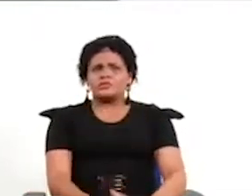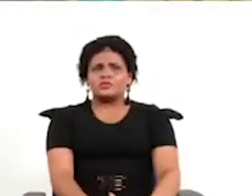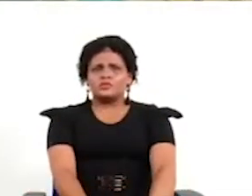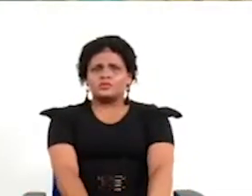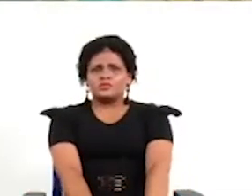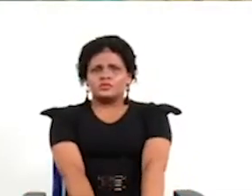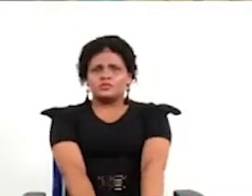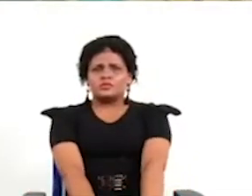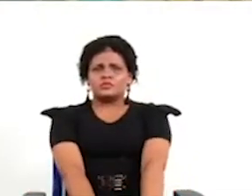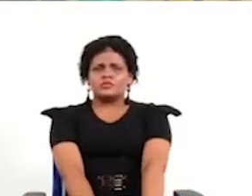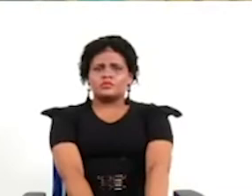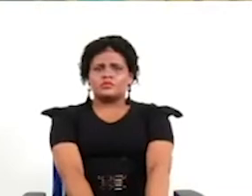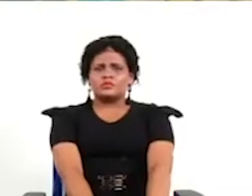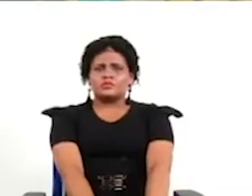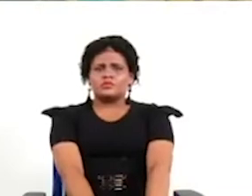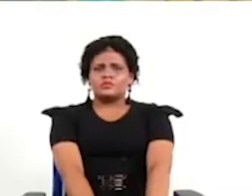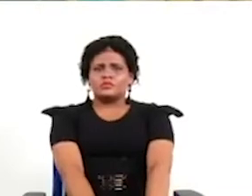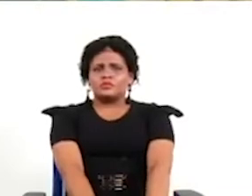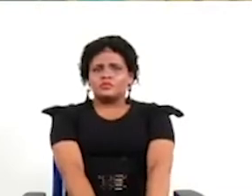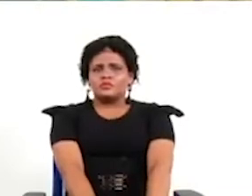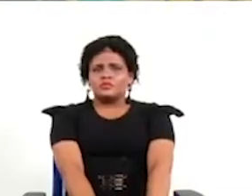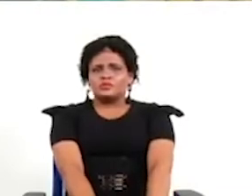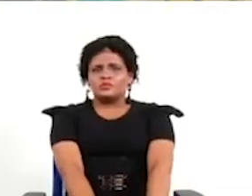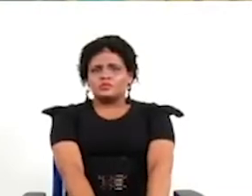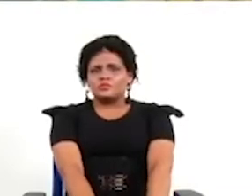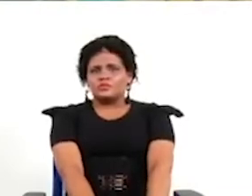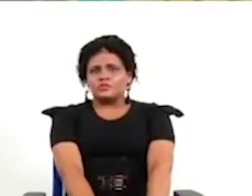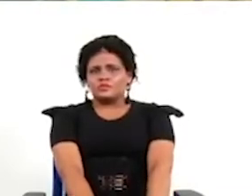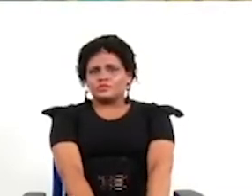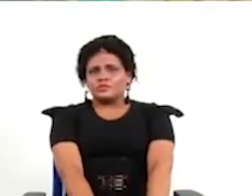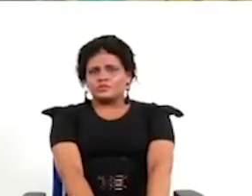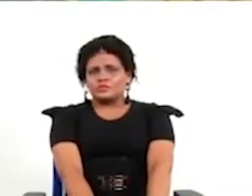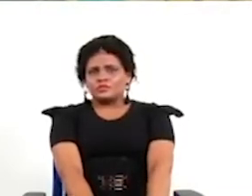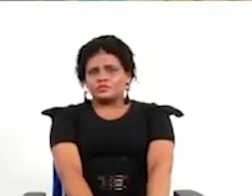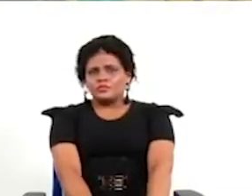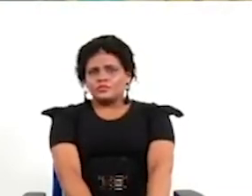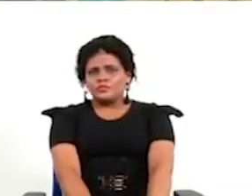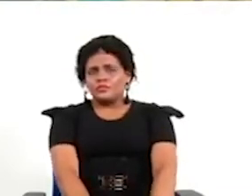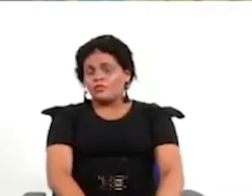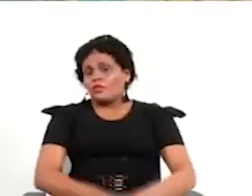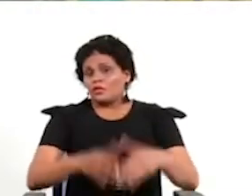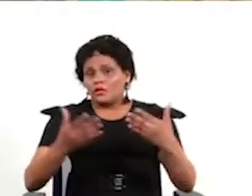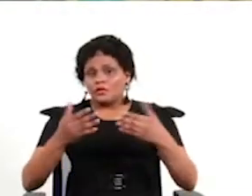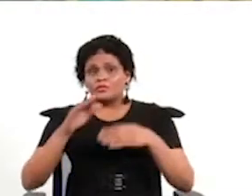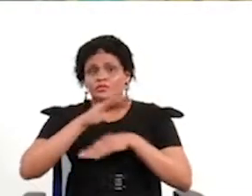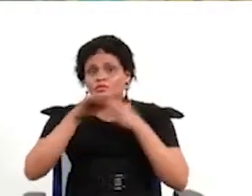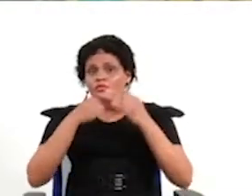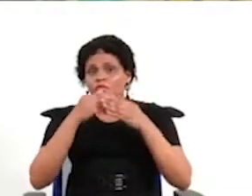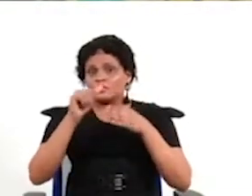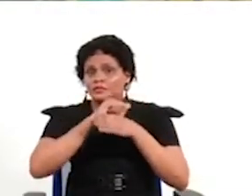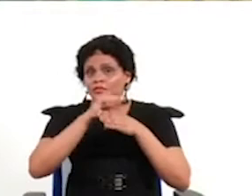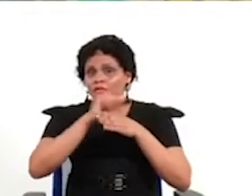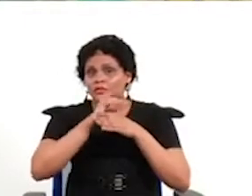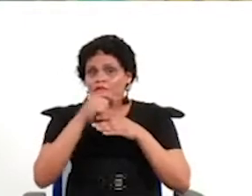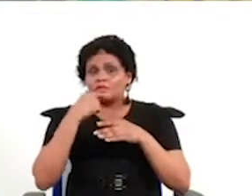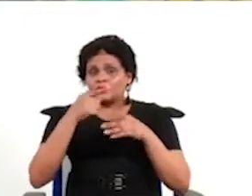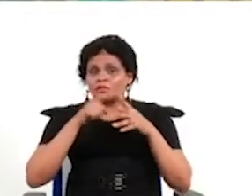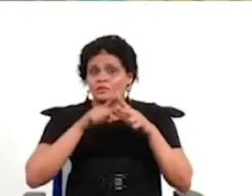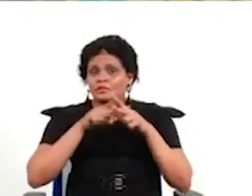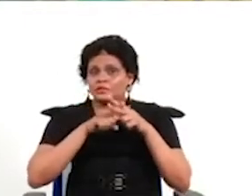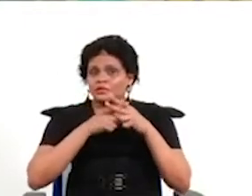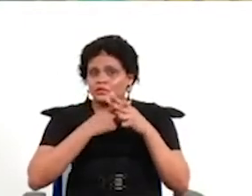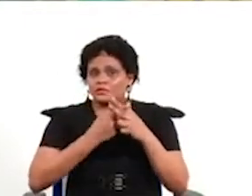bueno lo que lo que nos dicen los referéndums aplicados ya hablaba al principio cuando definía los distintos